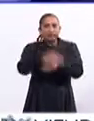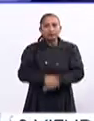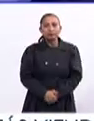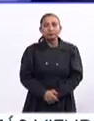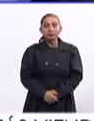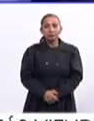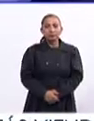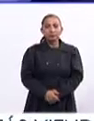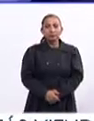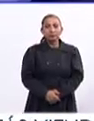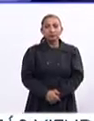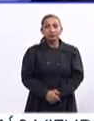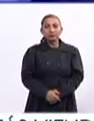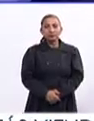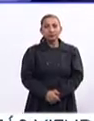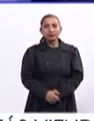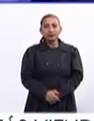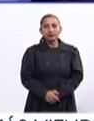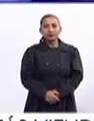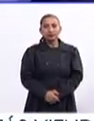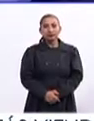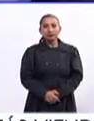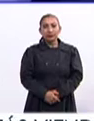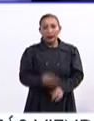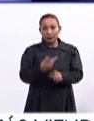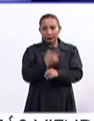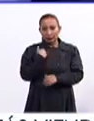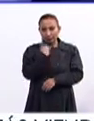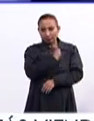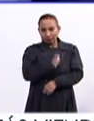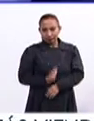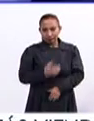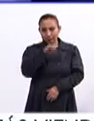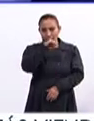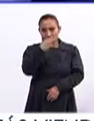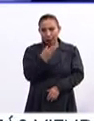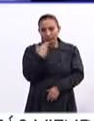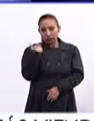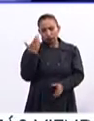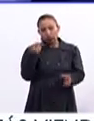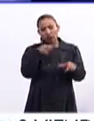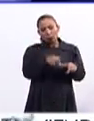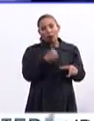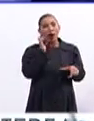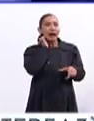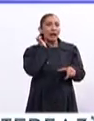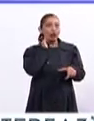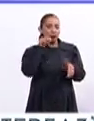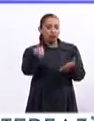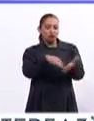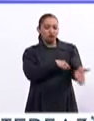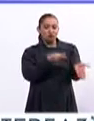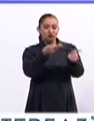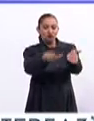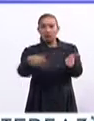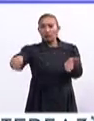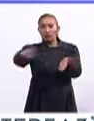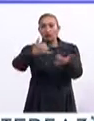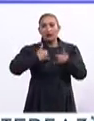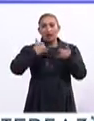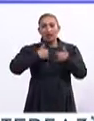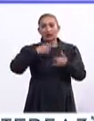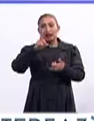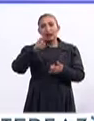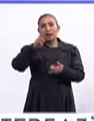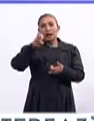poco de estudiar. ¿Qué sucede? El presidente Obama tuvo una acción ejecutiva en la cual a los muchachos, a los